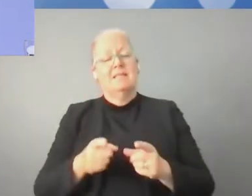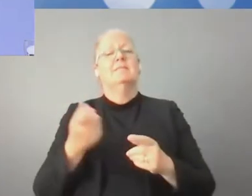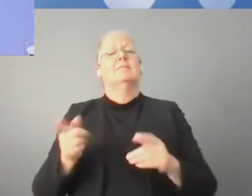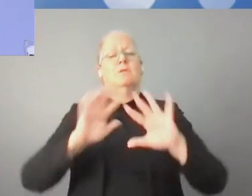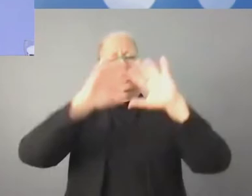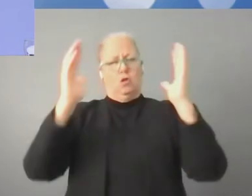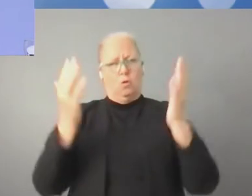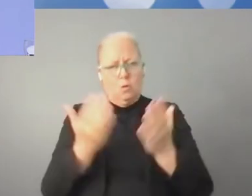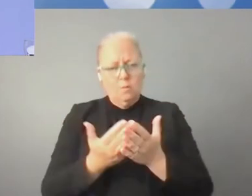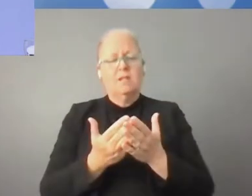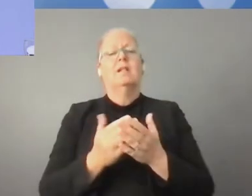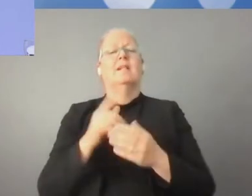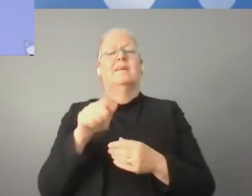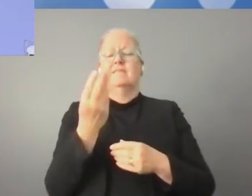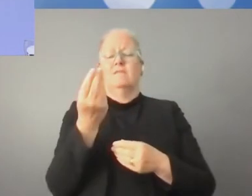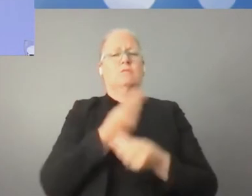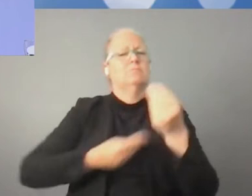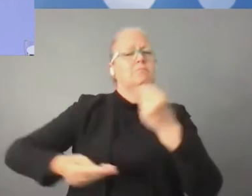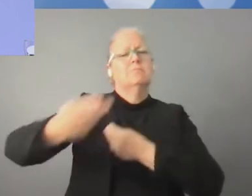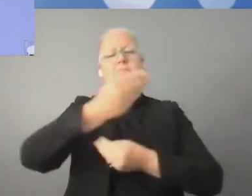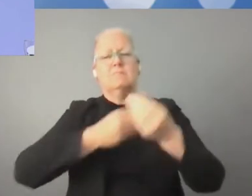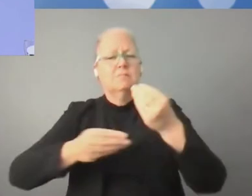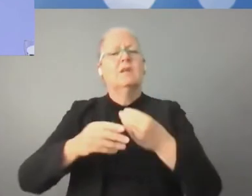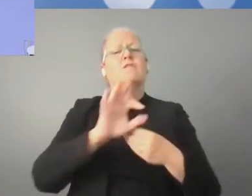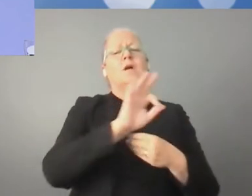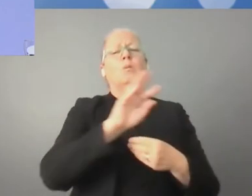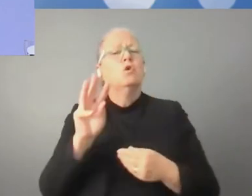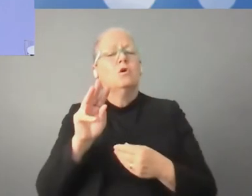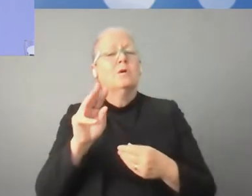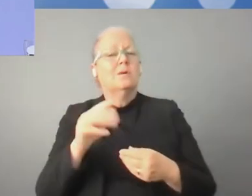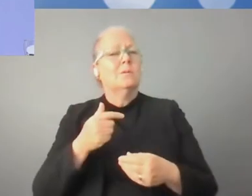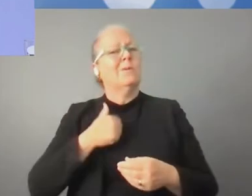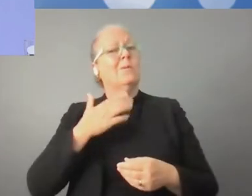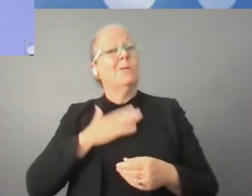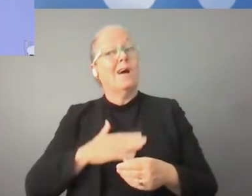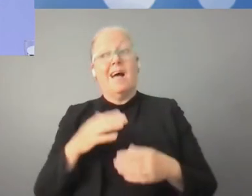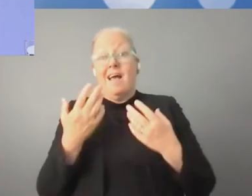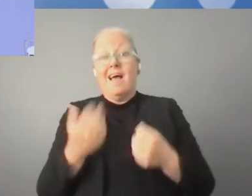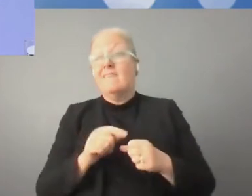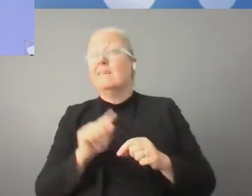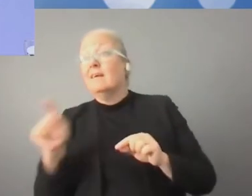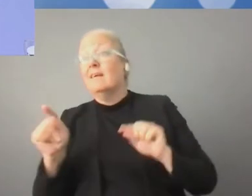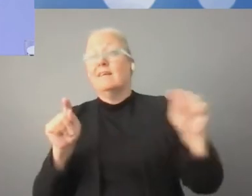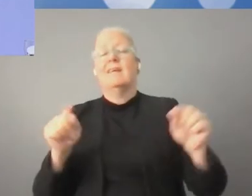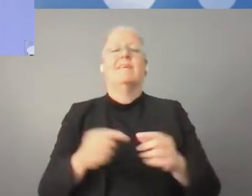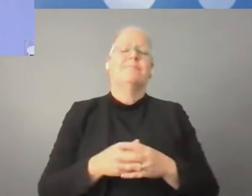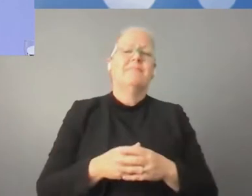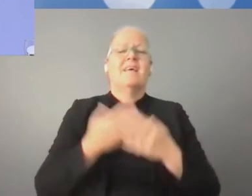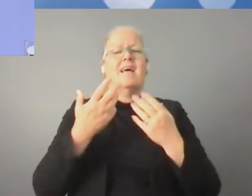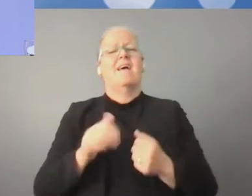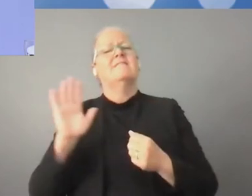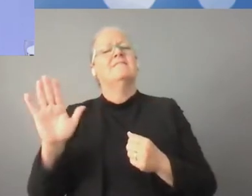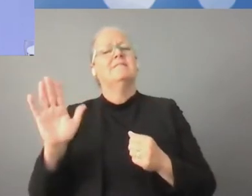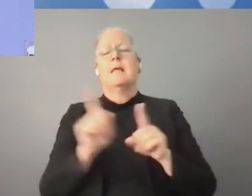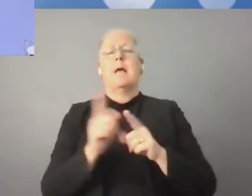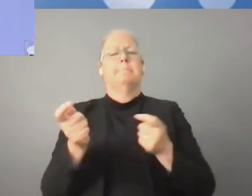tenemos que crear un marco global para esto, y es un proceso que ha empezado ya